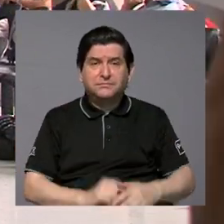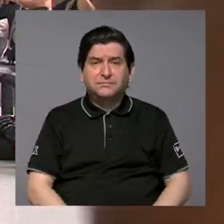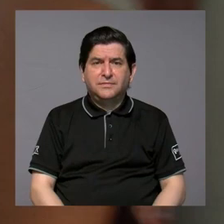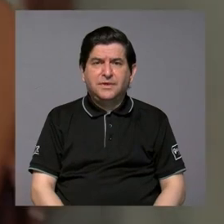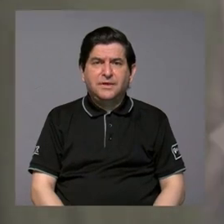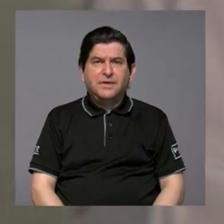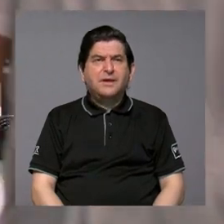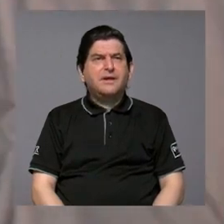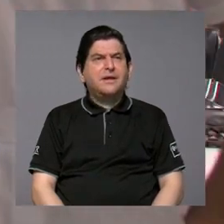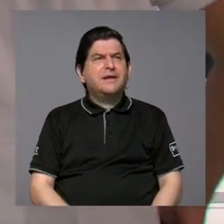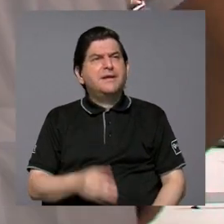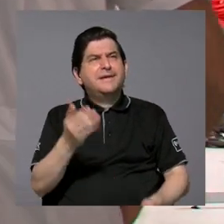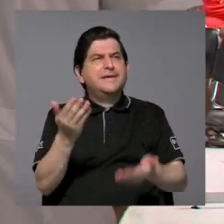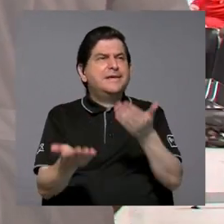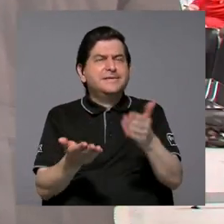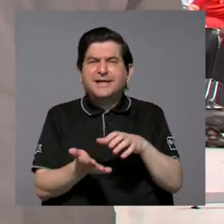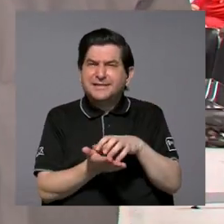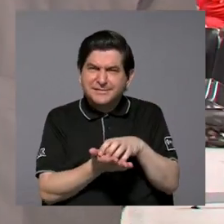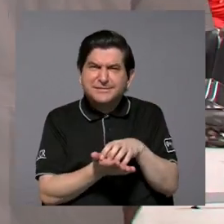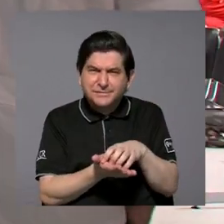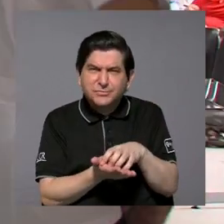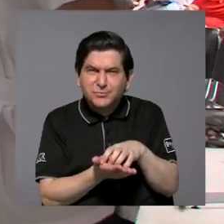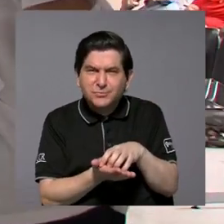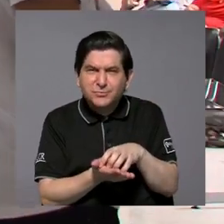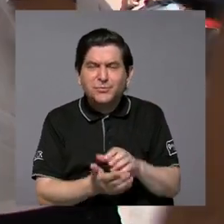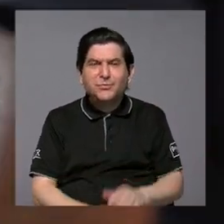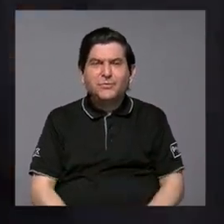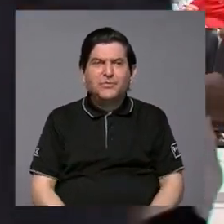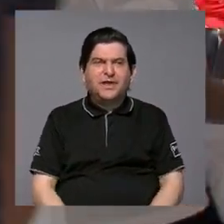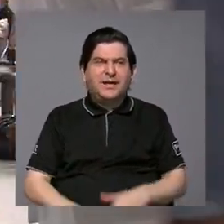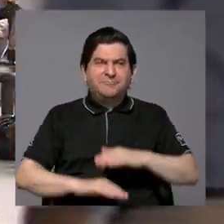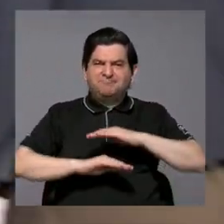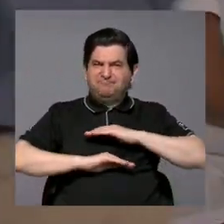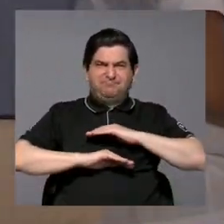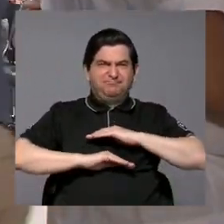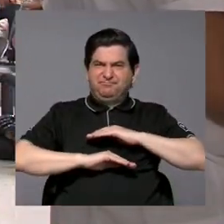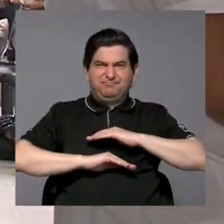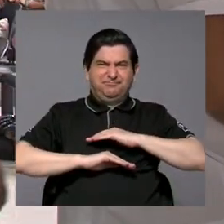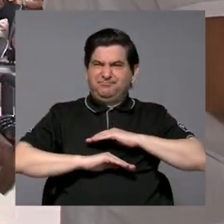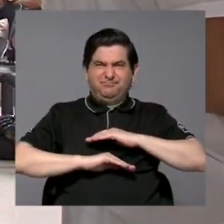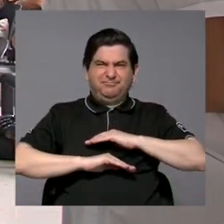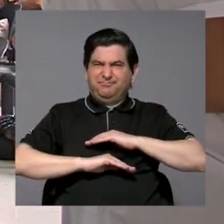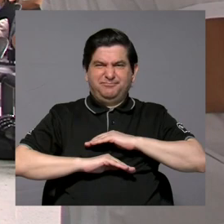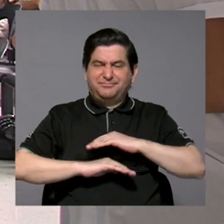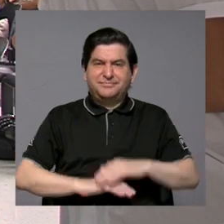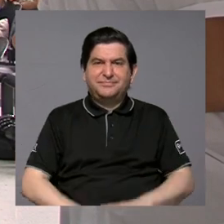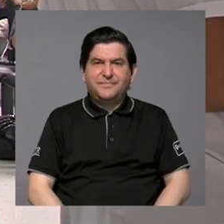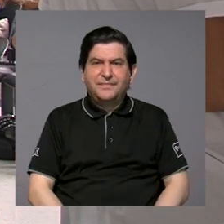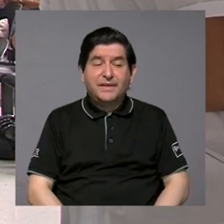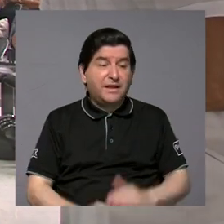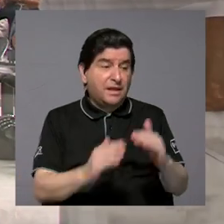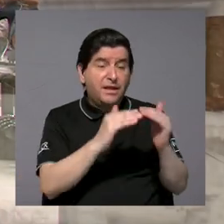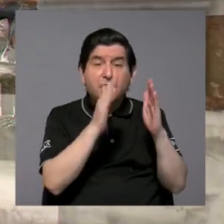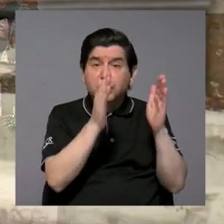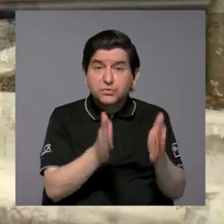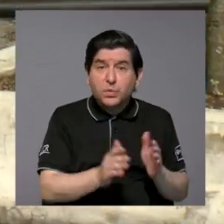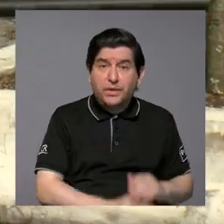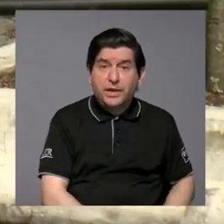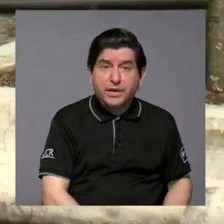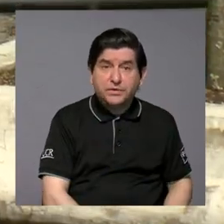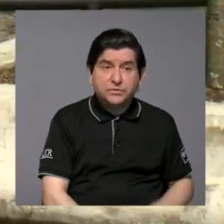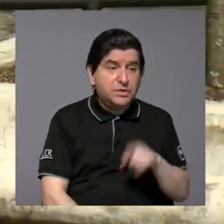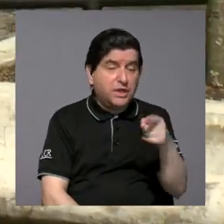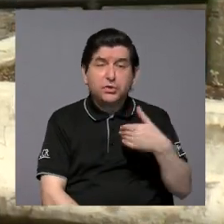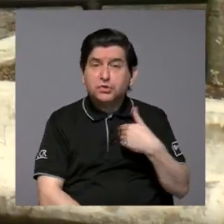no viene a darle un poco de inseguridad, de insatisfacción al ciudadano que